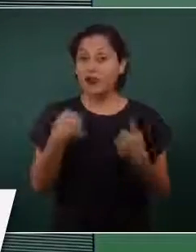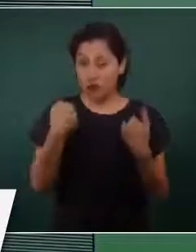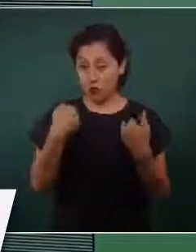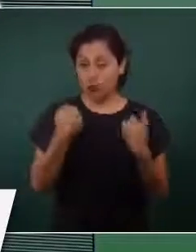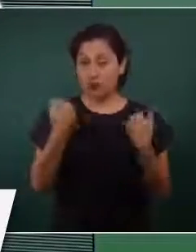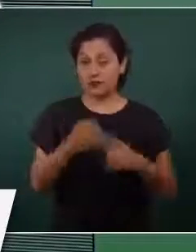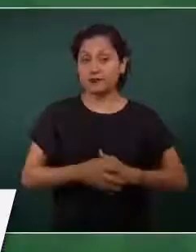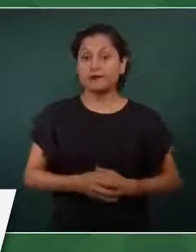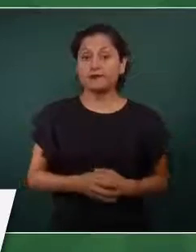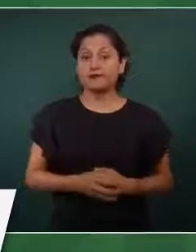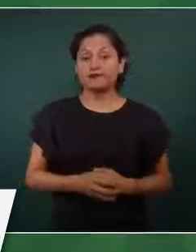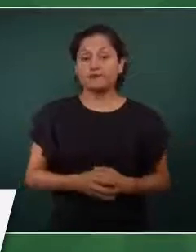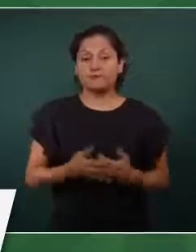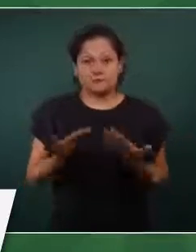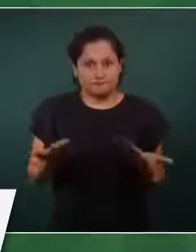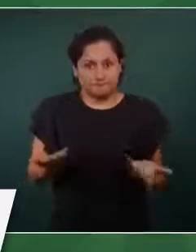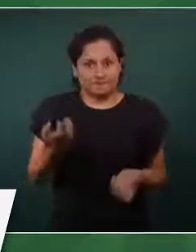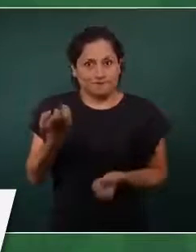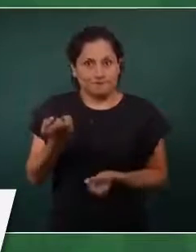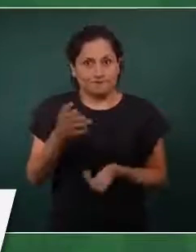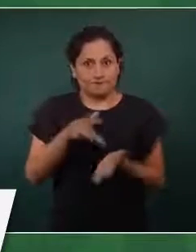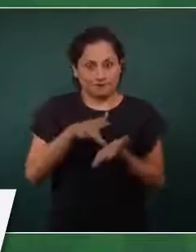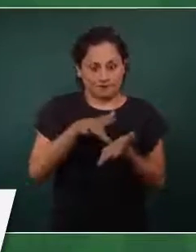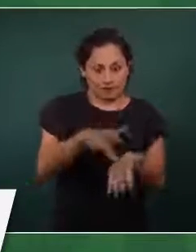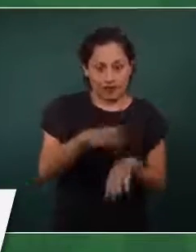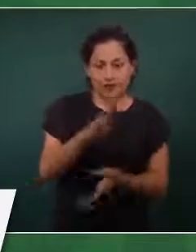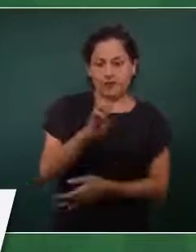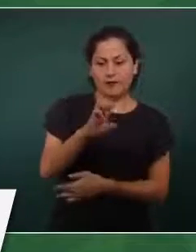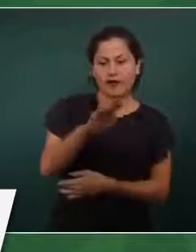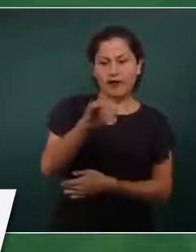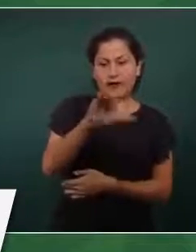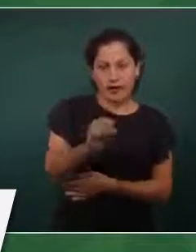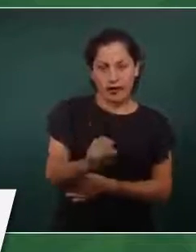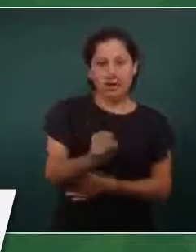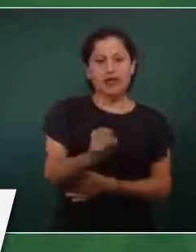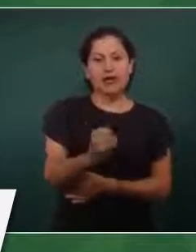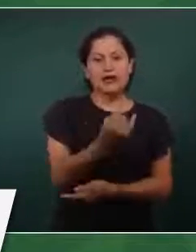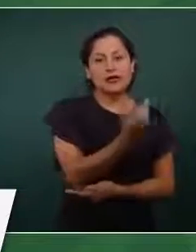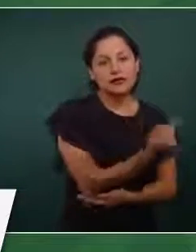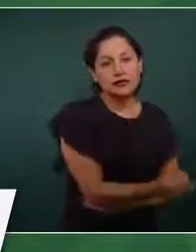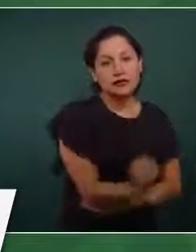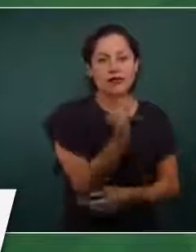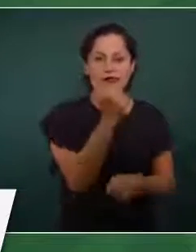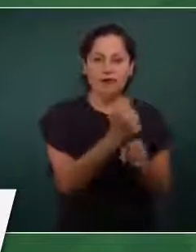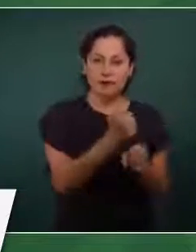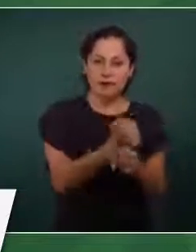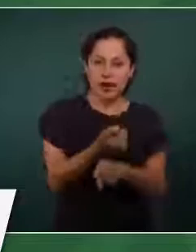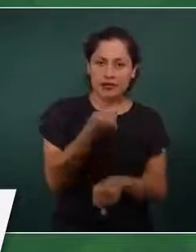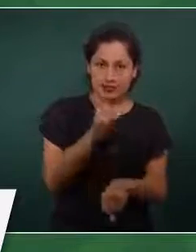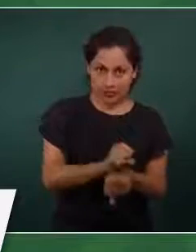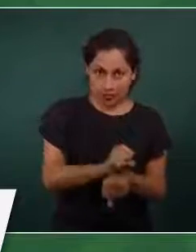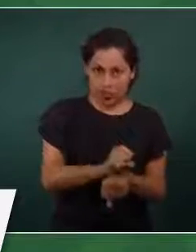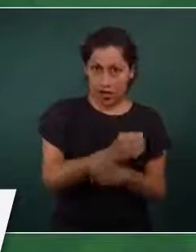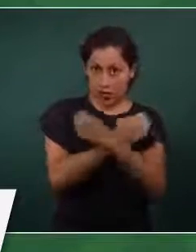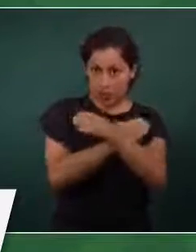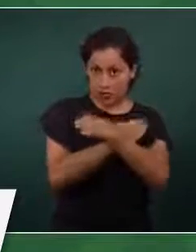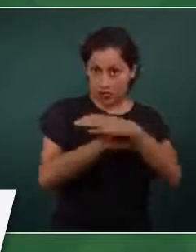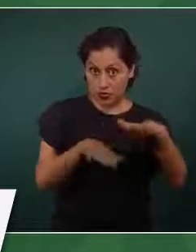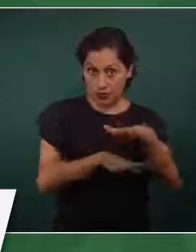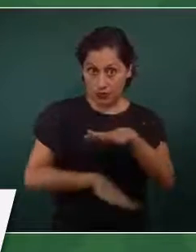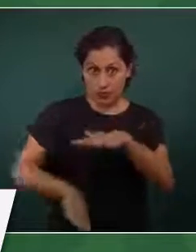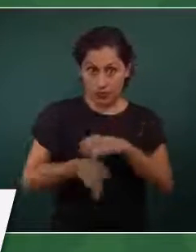En becas para preescolar, primaria y secundaria, lo que es el nivel básico, se